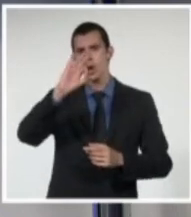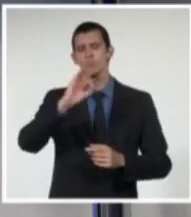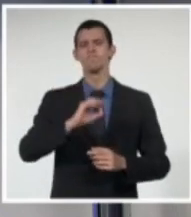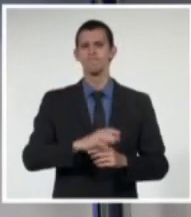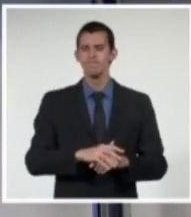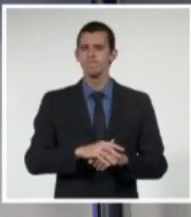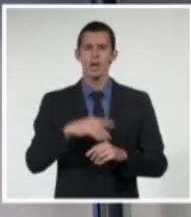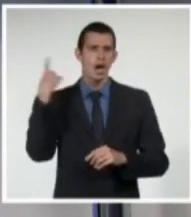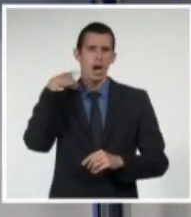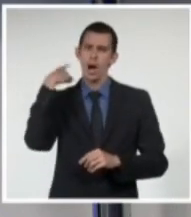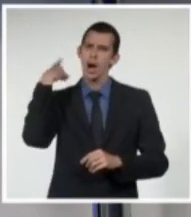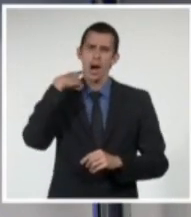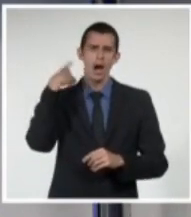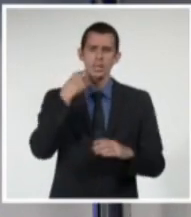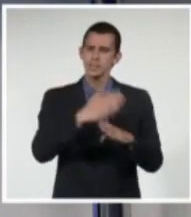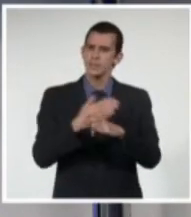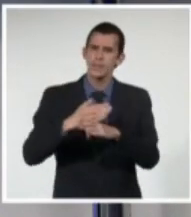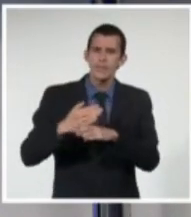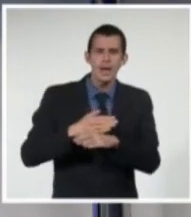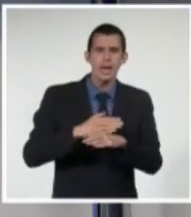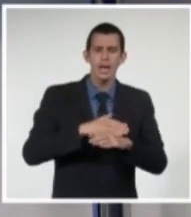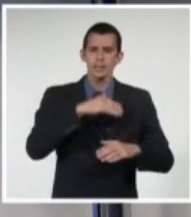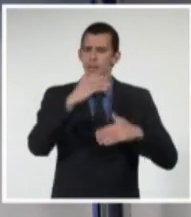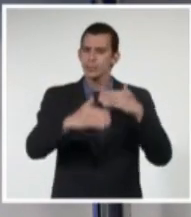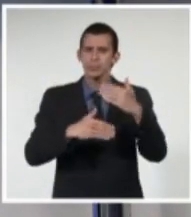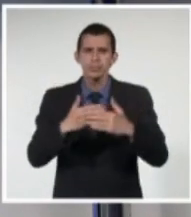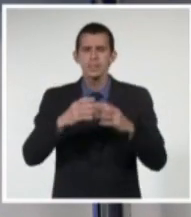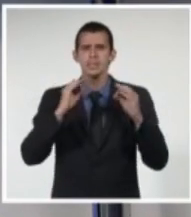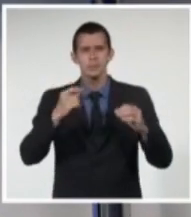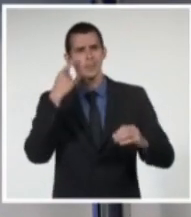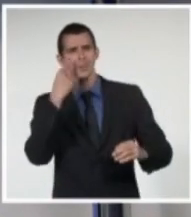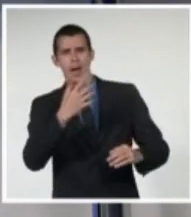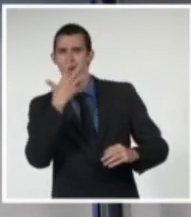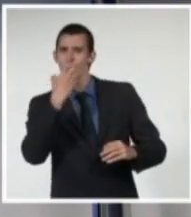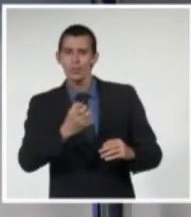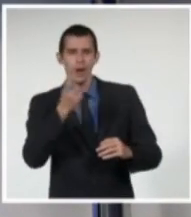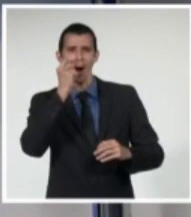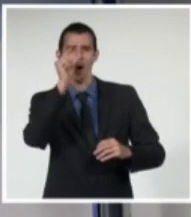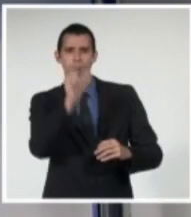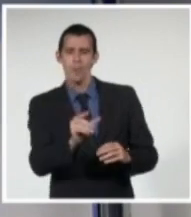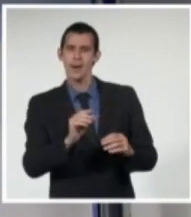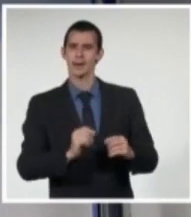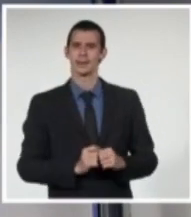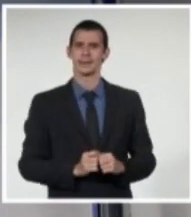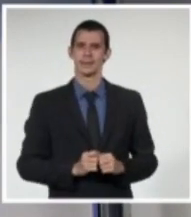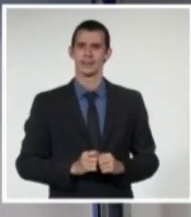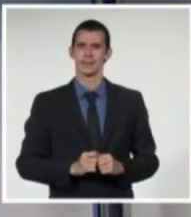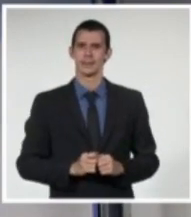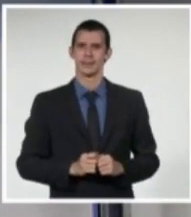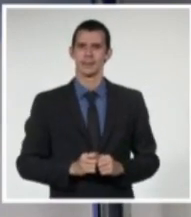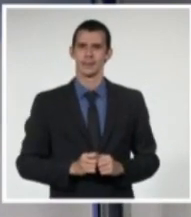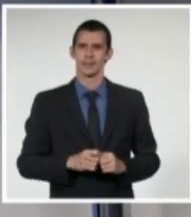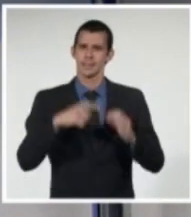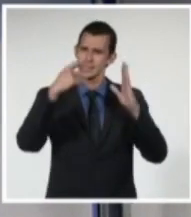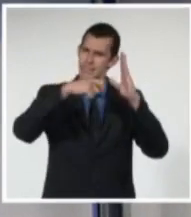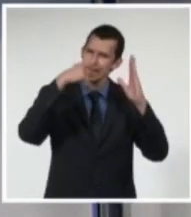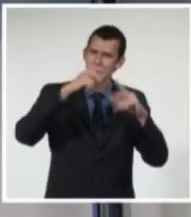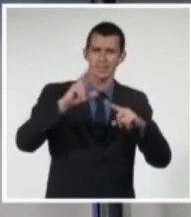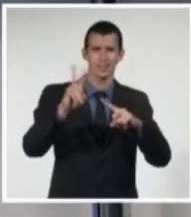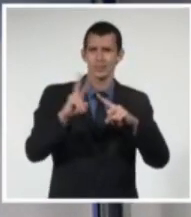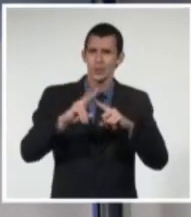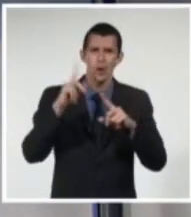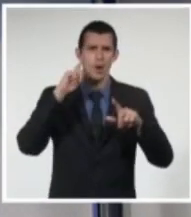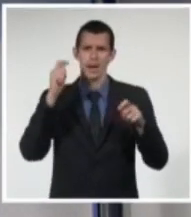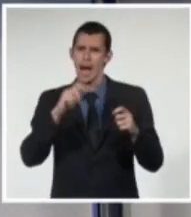generaciones de cubanas y cubanos. Algunas escenas de sus notables actuaciones en el teatro, el cine y la televisión